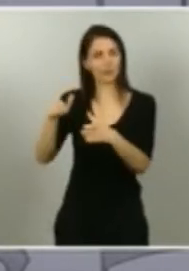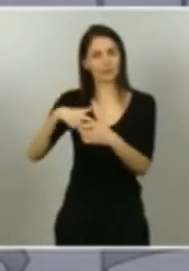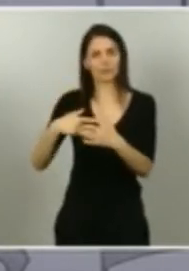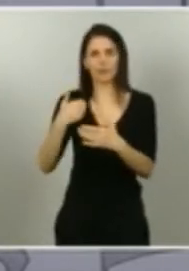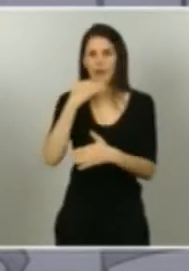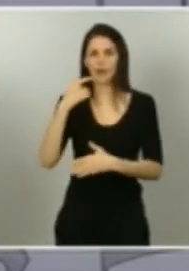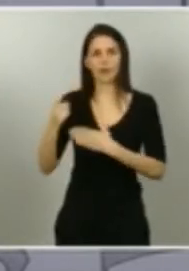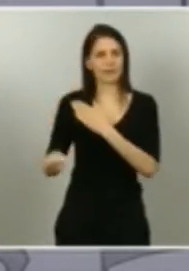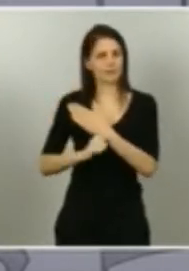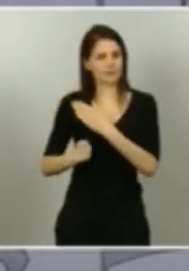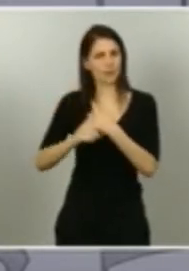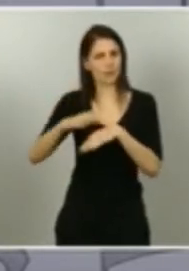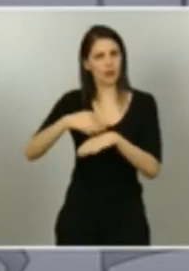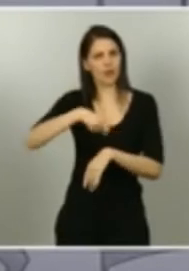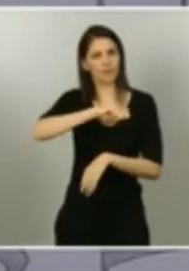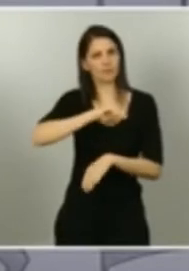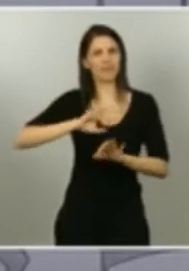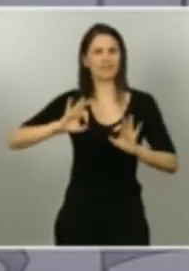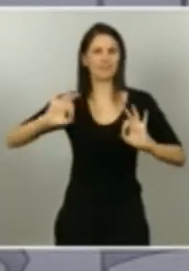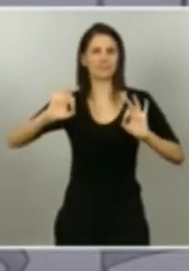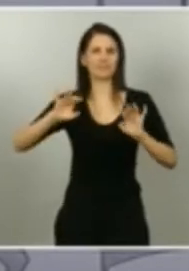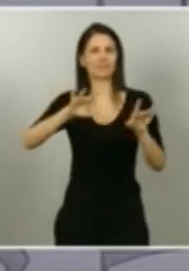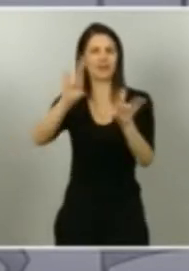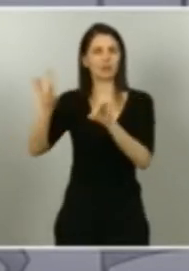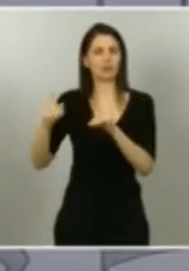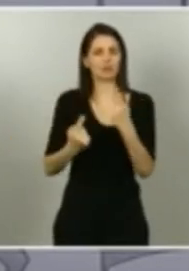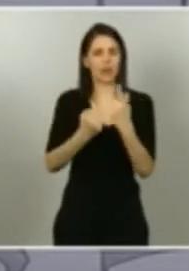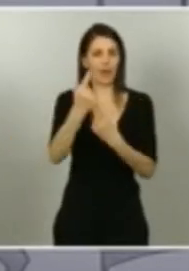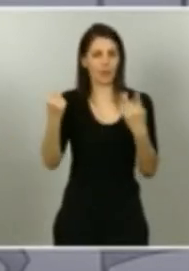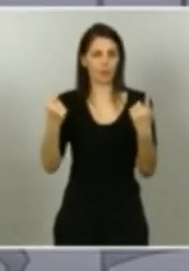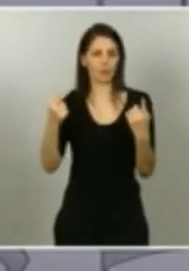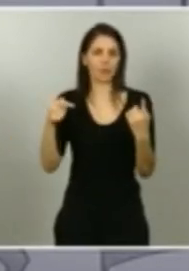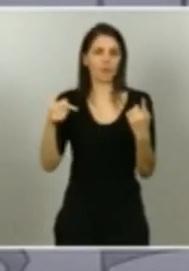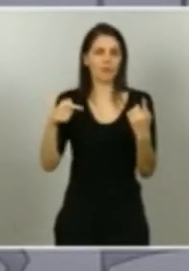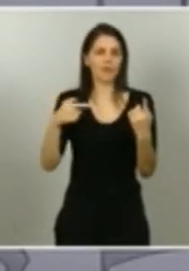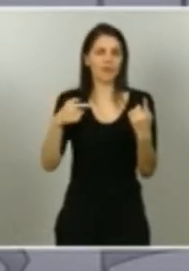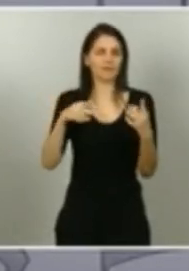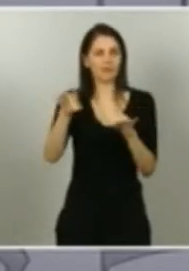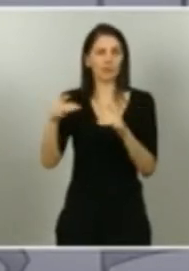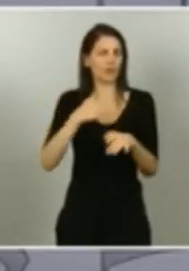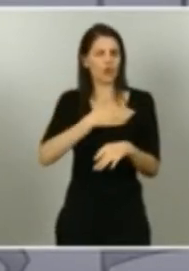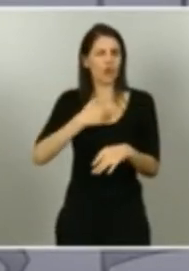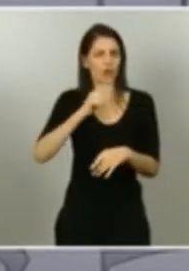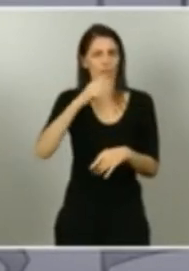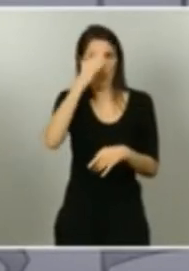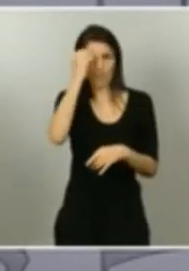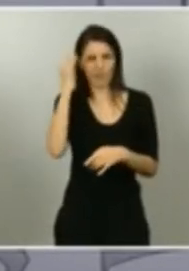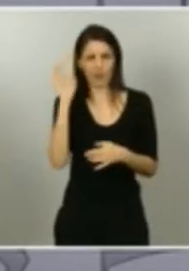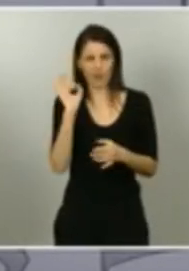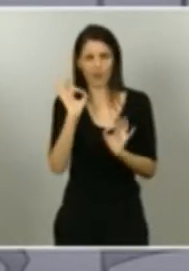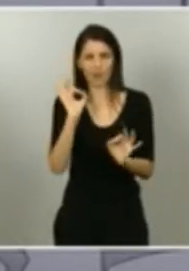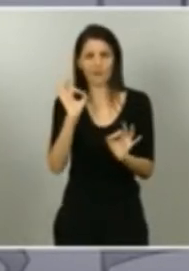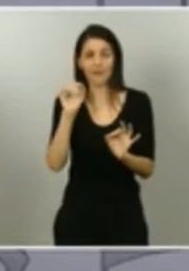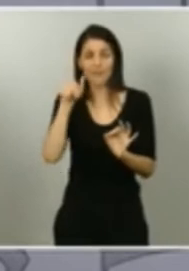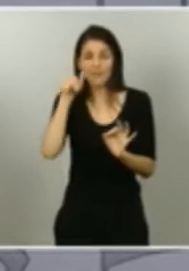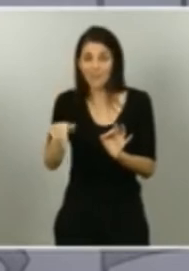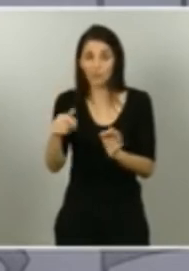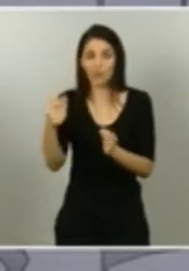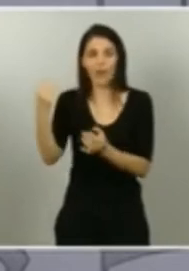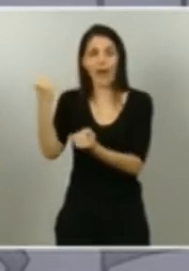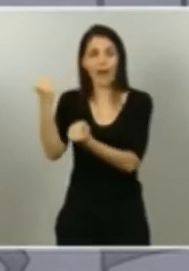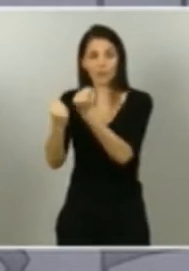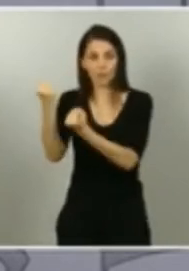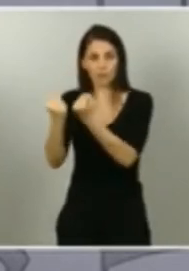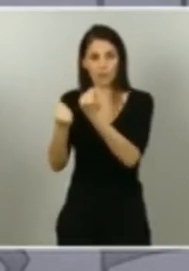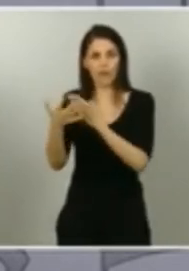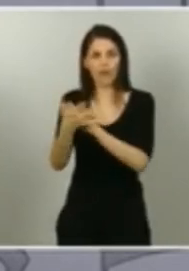territorios a los cuales no quiero olvidar. Suponen un 10% de nuestra capacidad de riqueza anual del